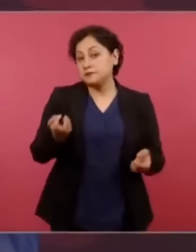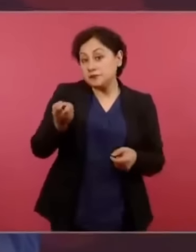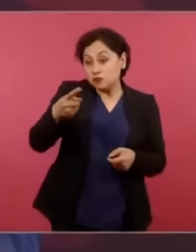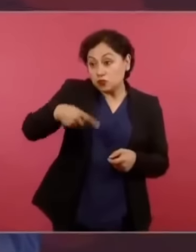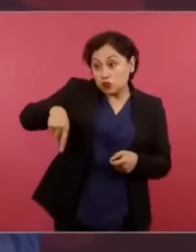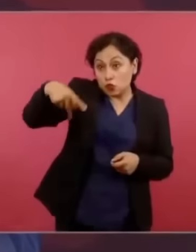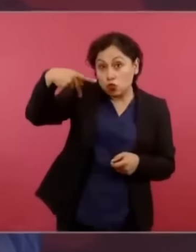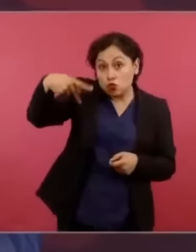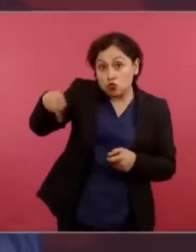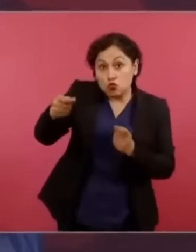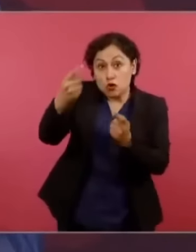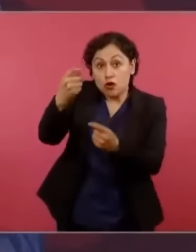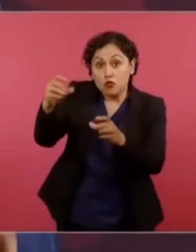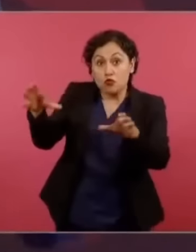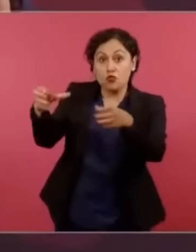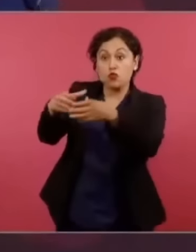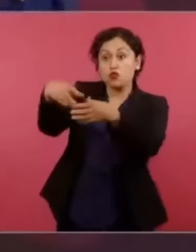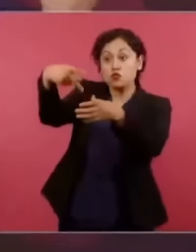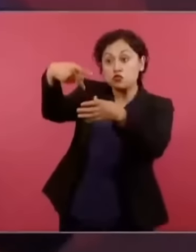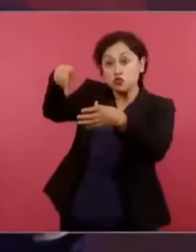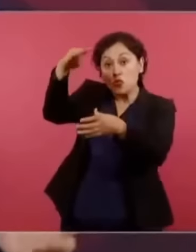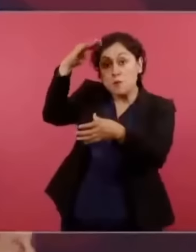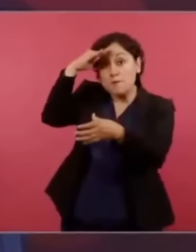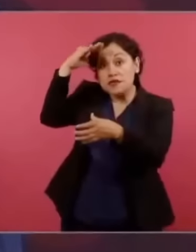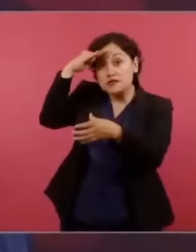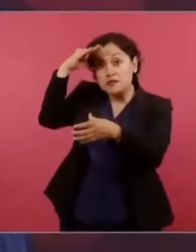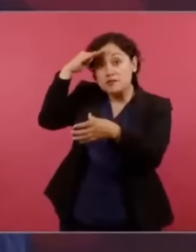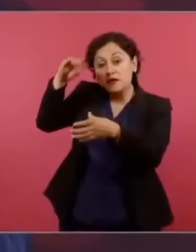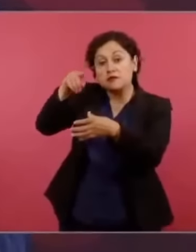que domina.